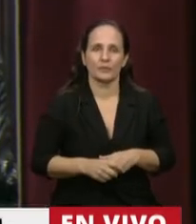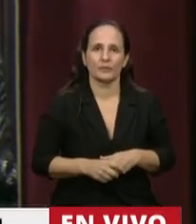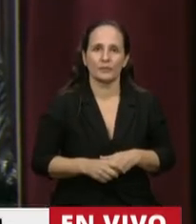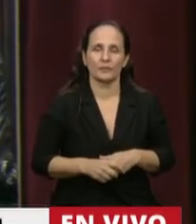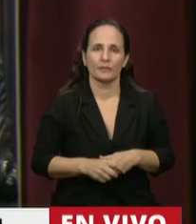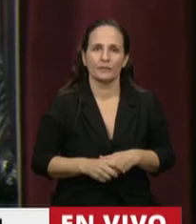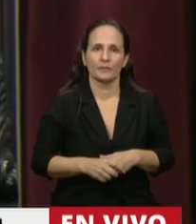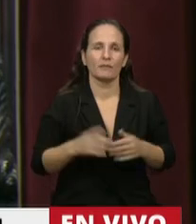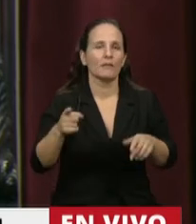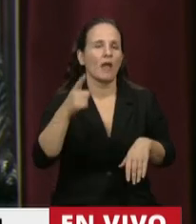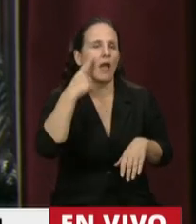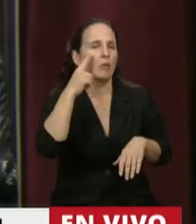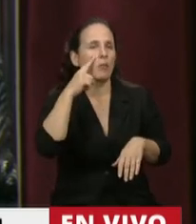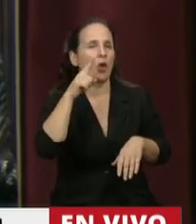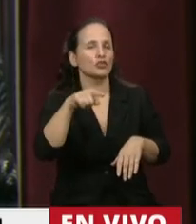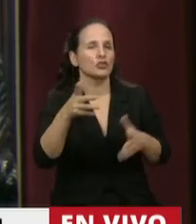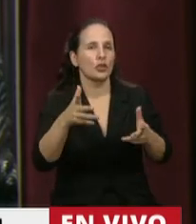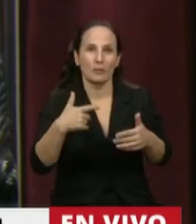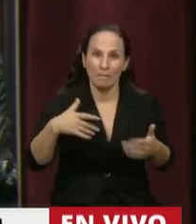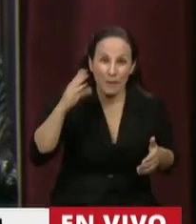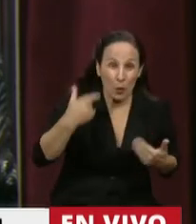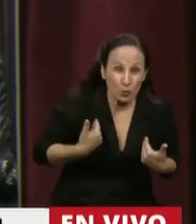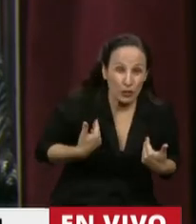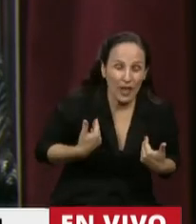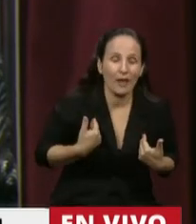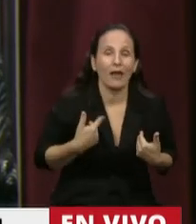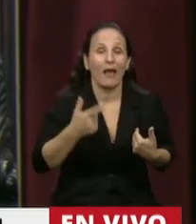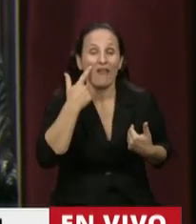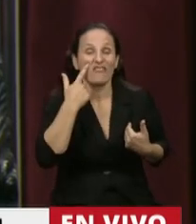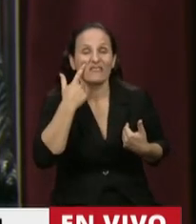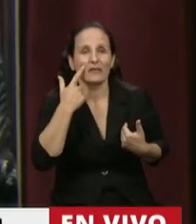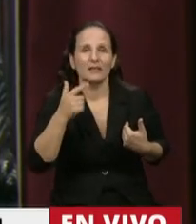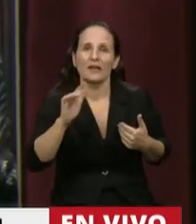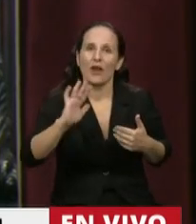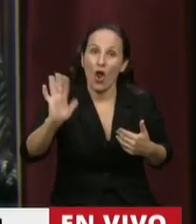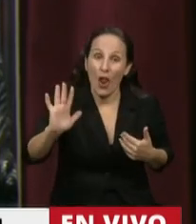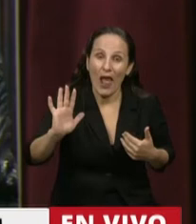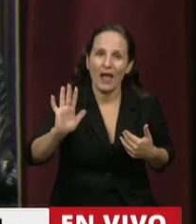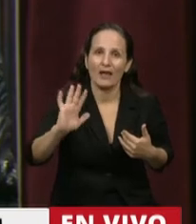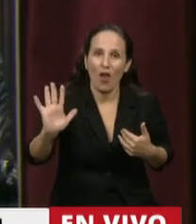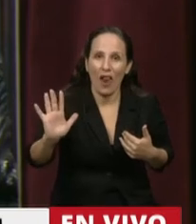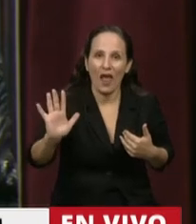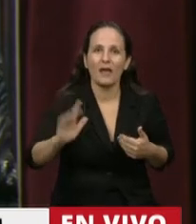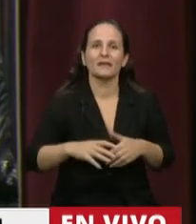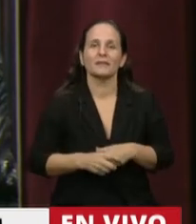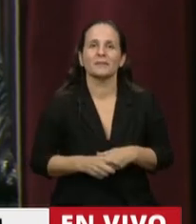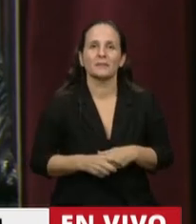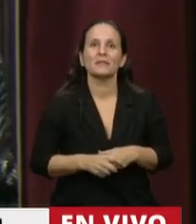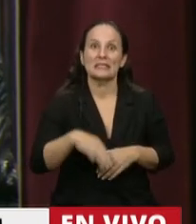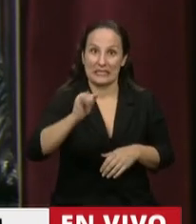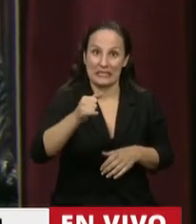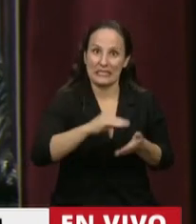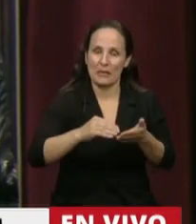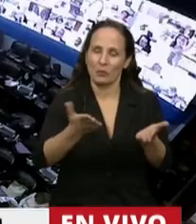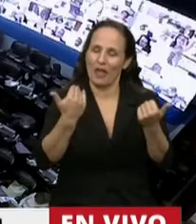Corta la propósito acá. ¿Me escucha? Ahora, ver. Hola. Hola. Sí, ahí está el